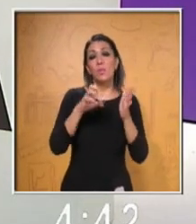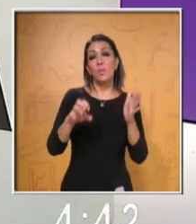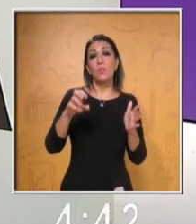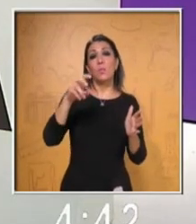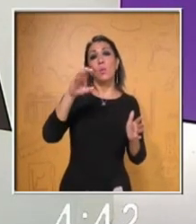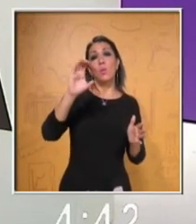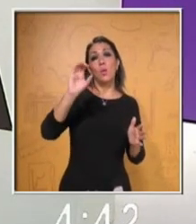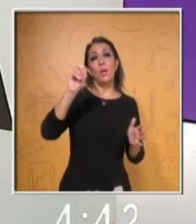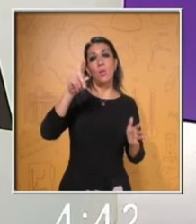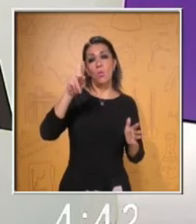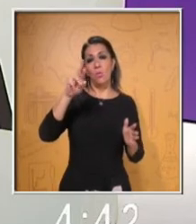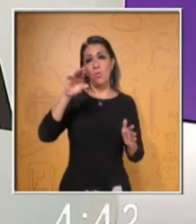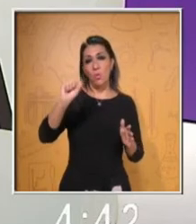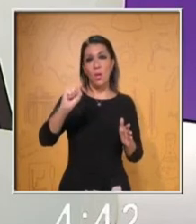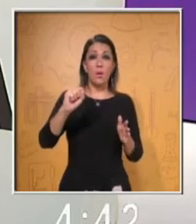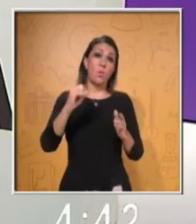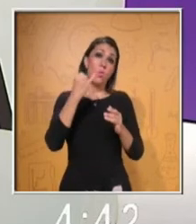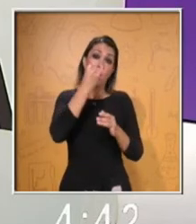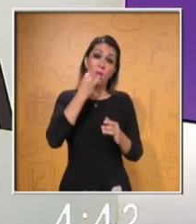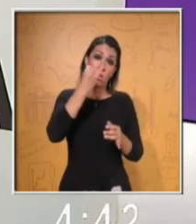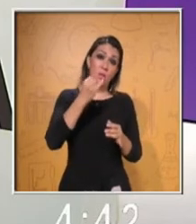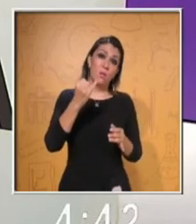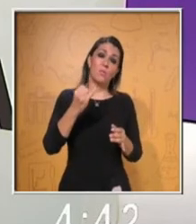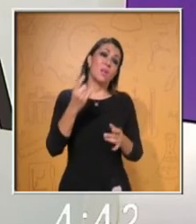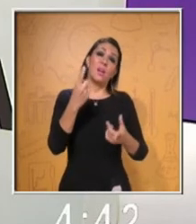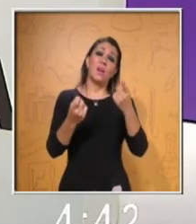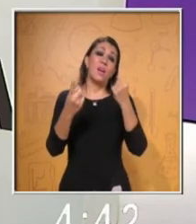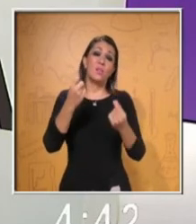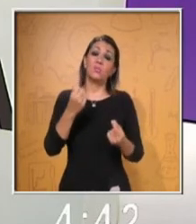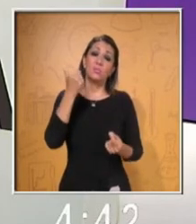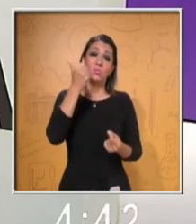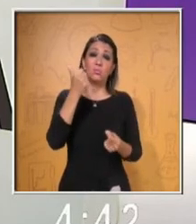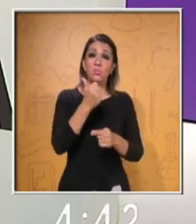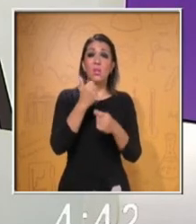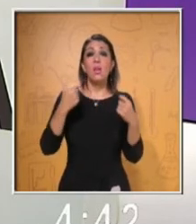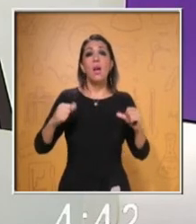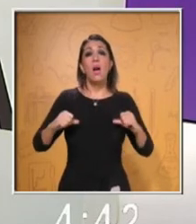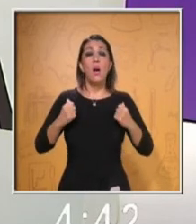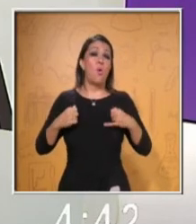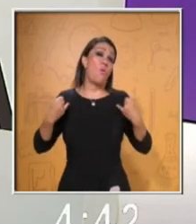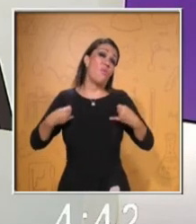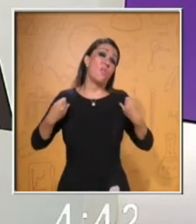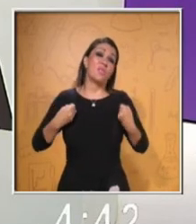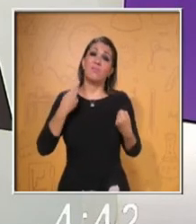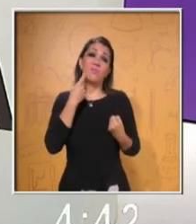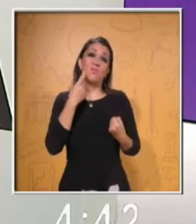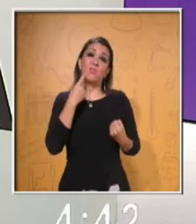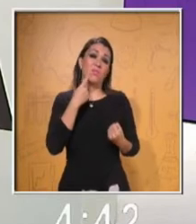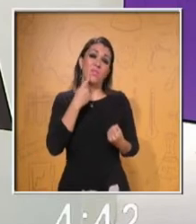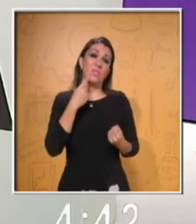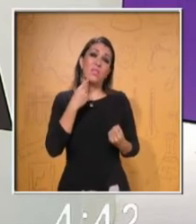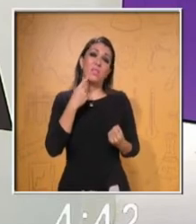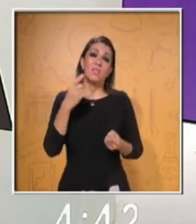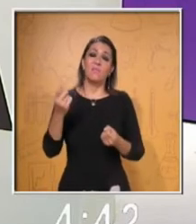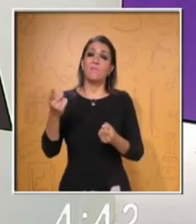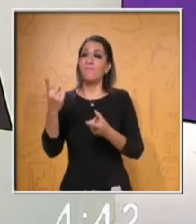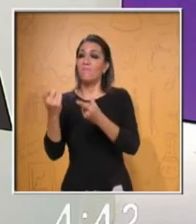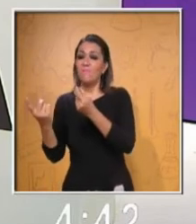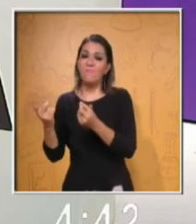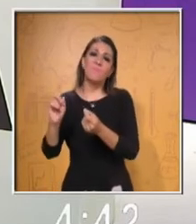México casi desaparece porque los adolescentes prefieren hablar español. Solamente 5,300